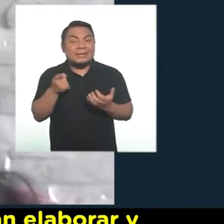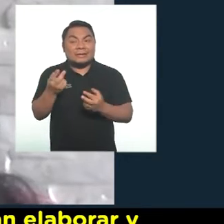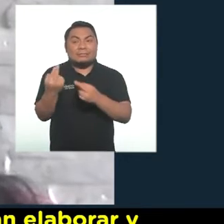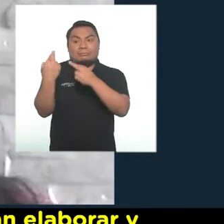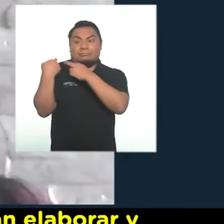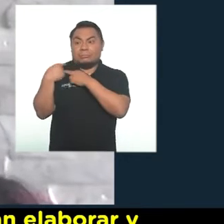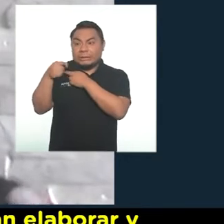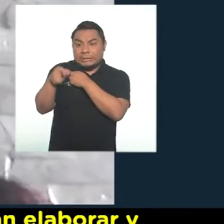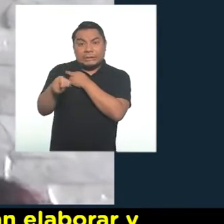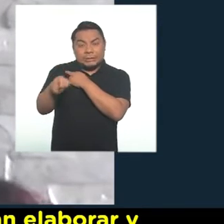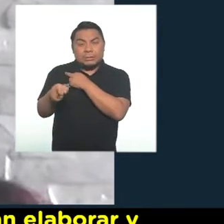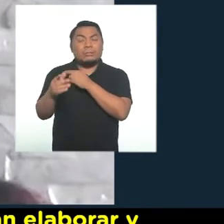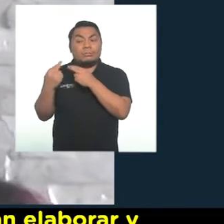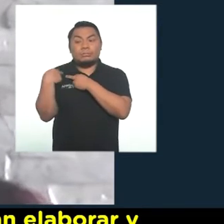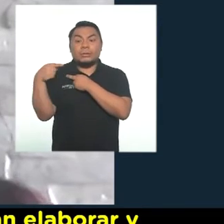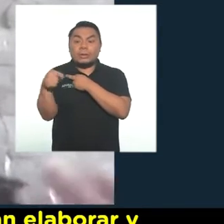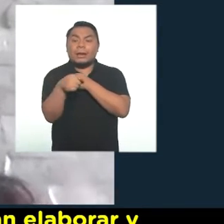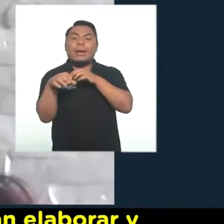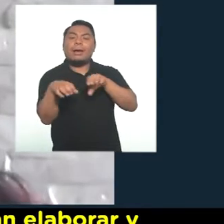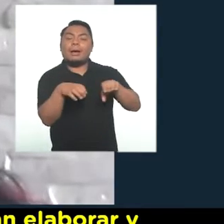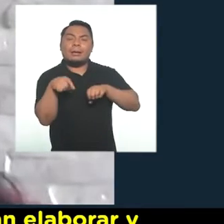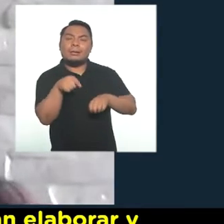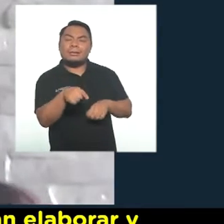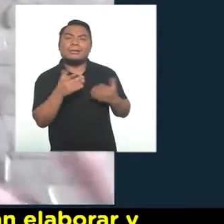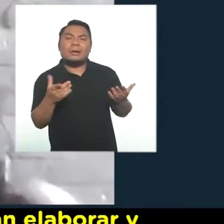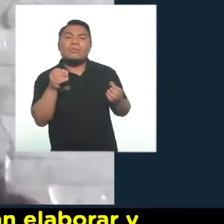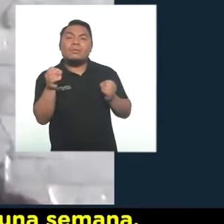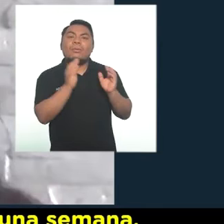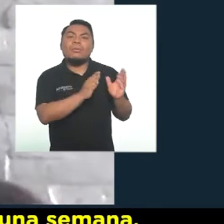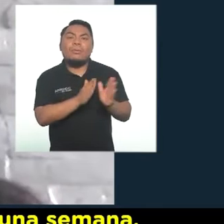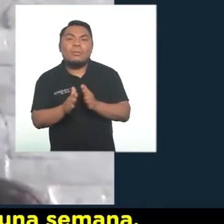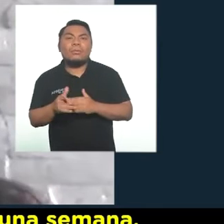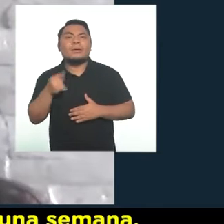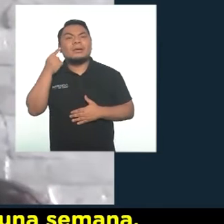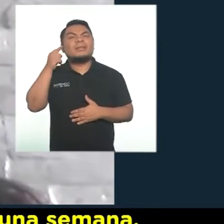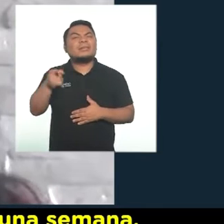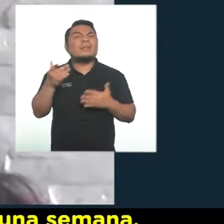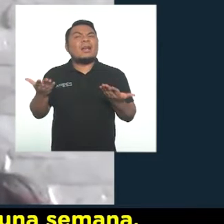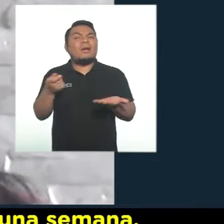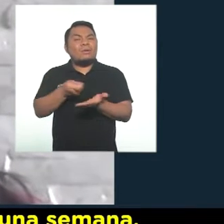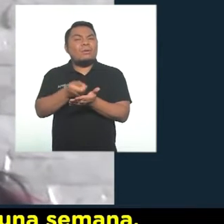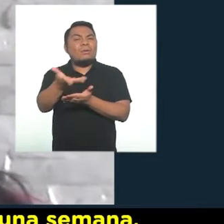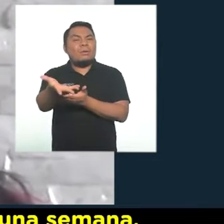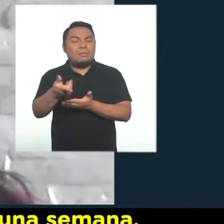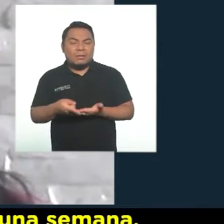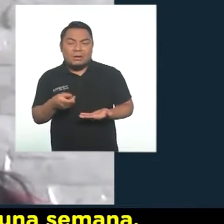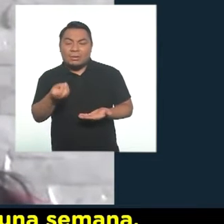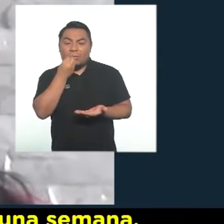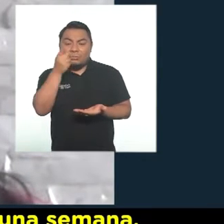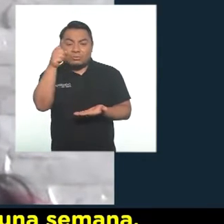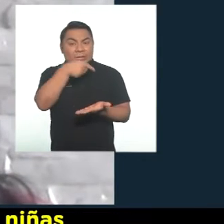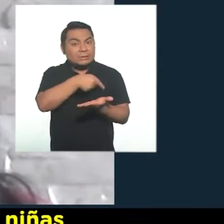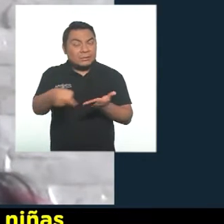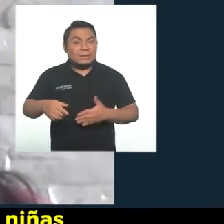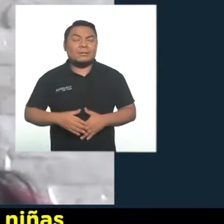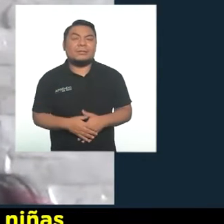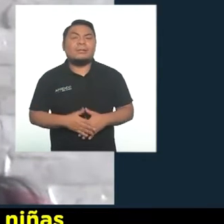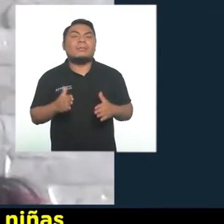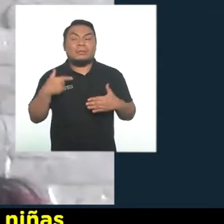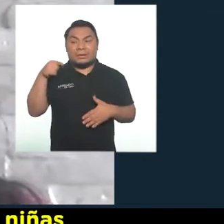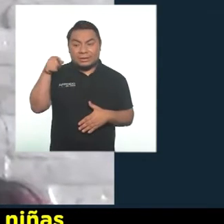les encargamos a que ellos puedan elaborar y organizar lo que serían las compras del menú de una semana,